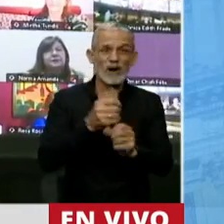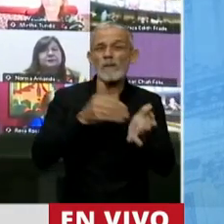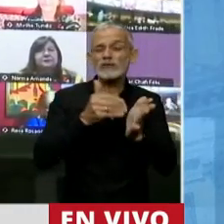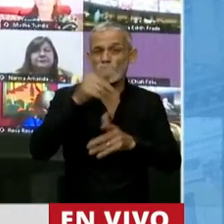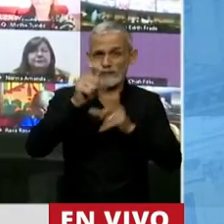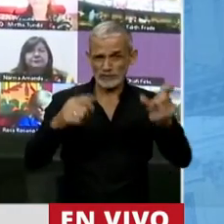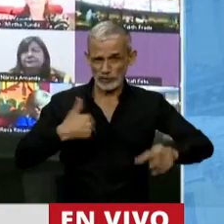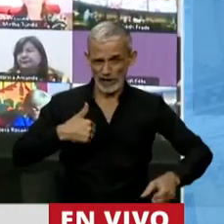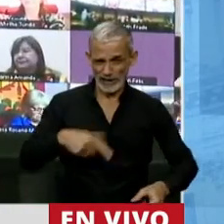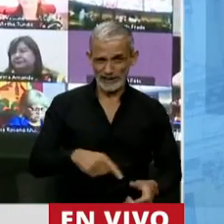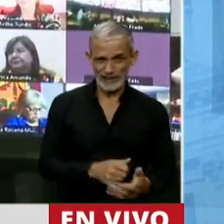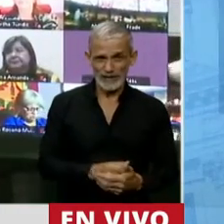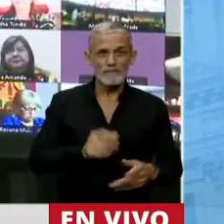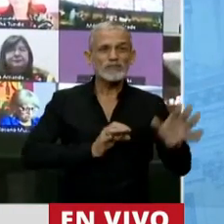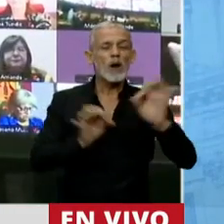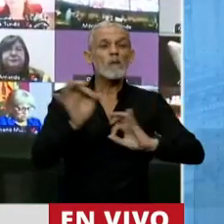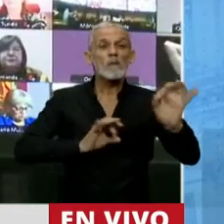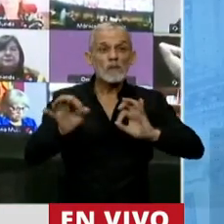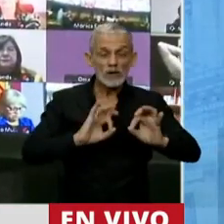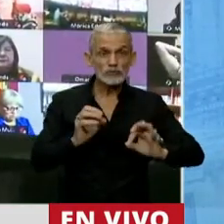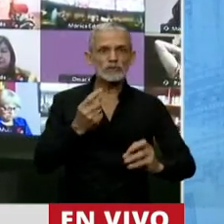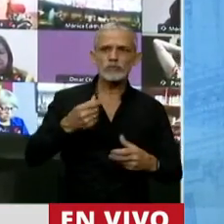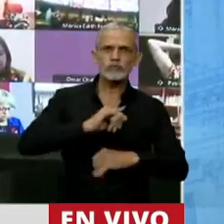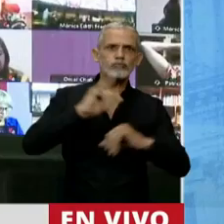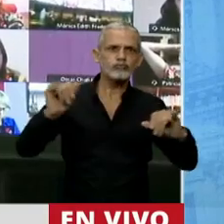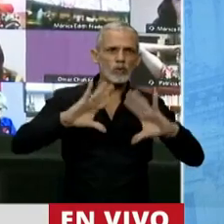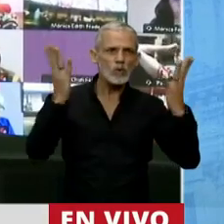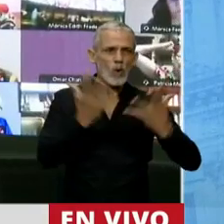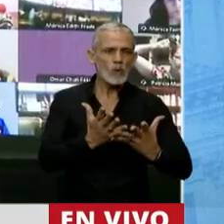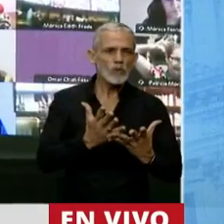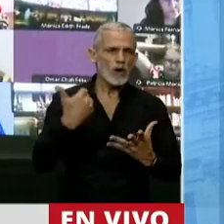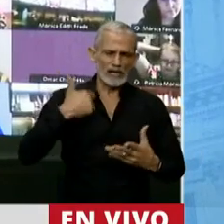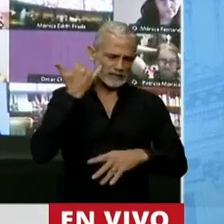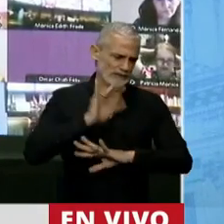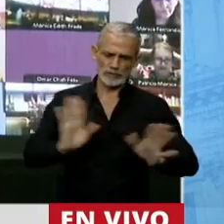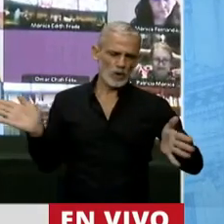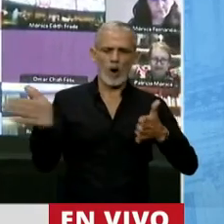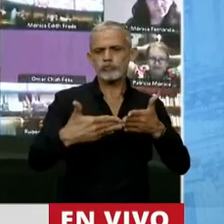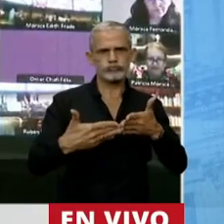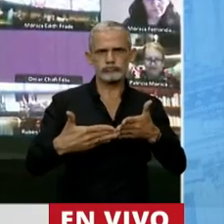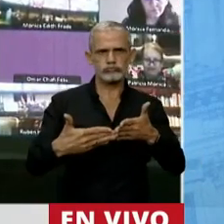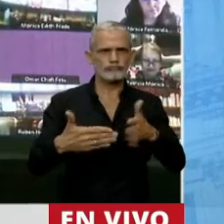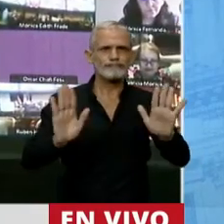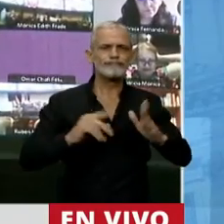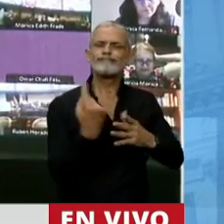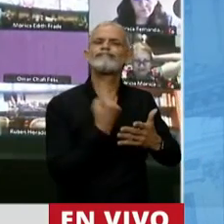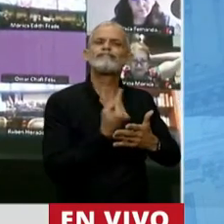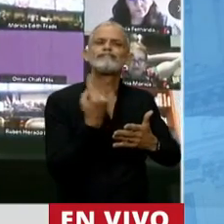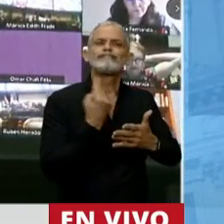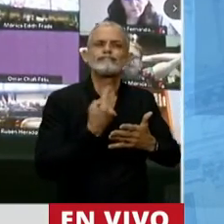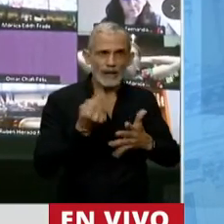de argentinos. Un proyecto que le dice al mundo que Argentina cerró sus puertas y que está aislada.